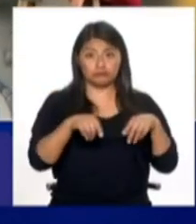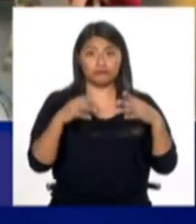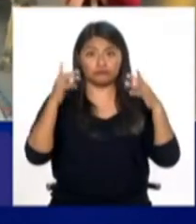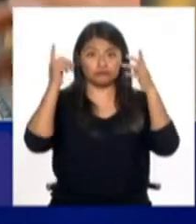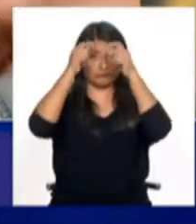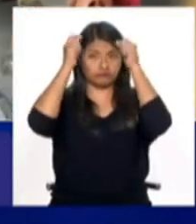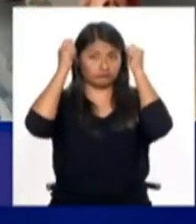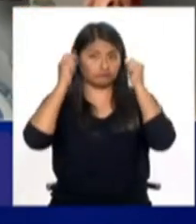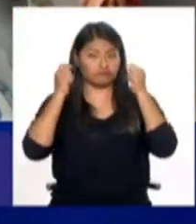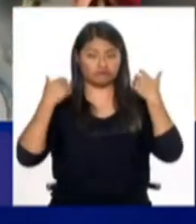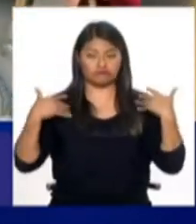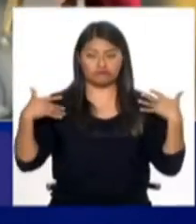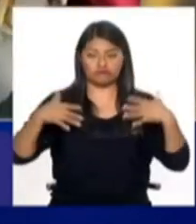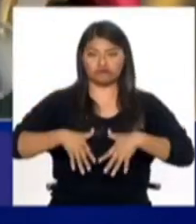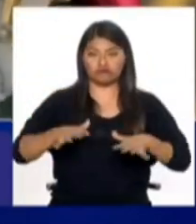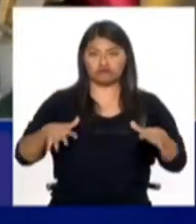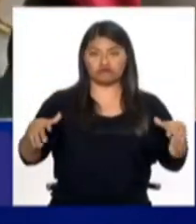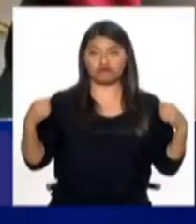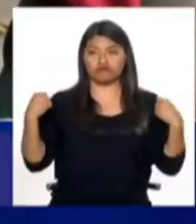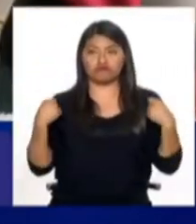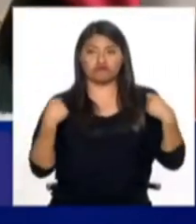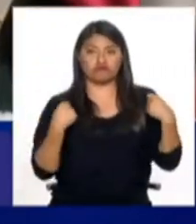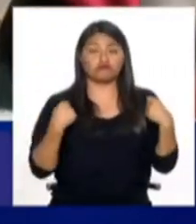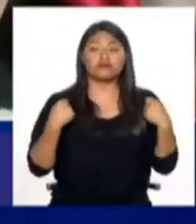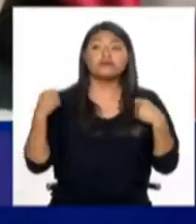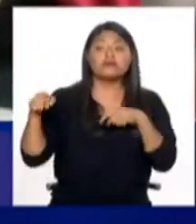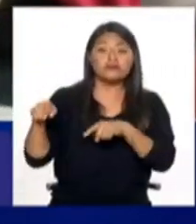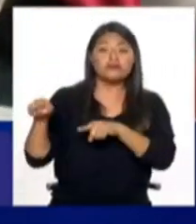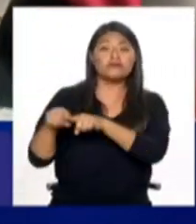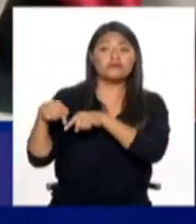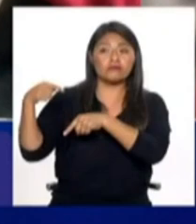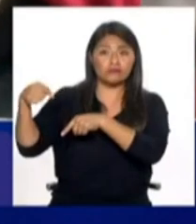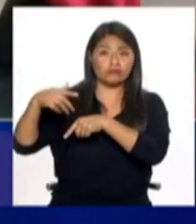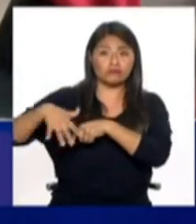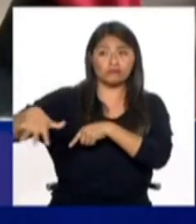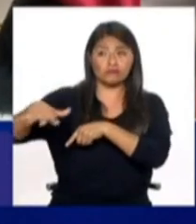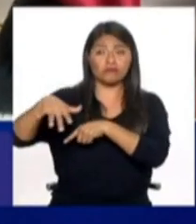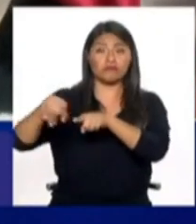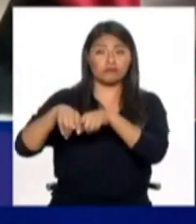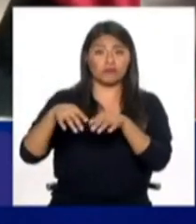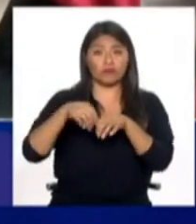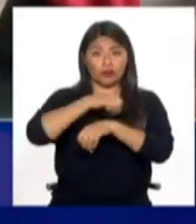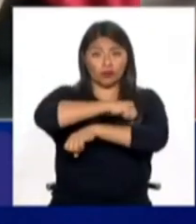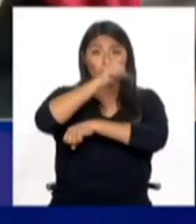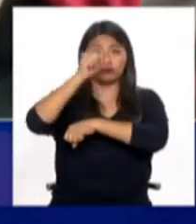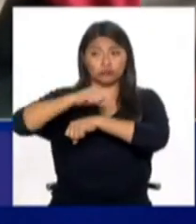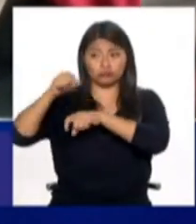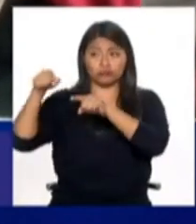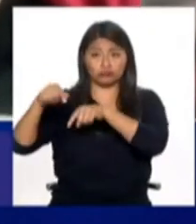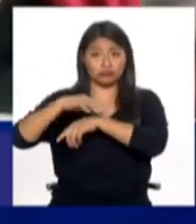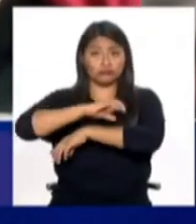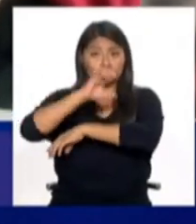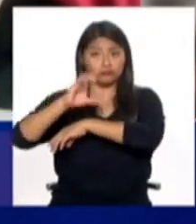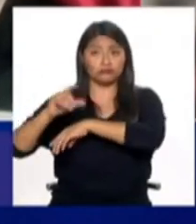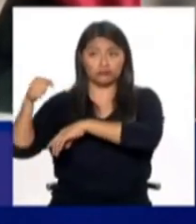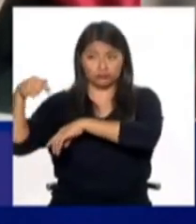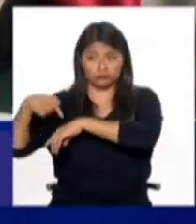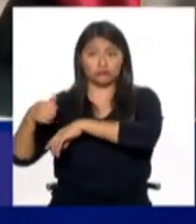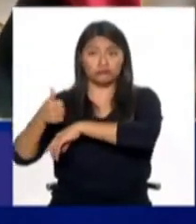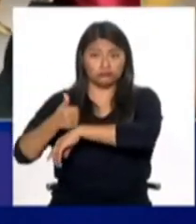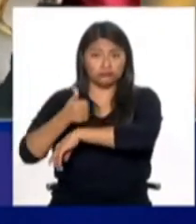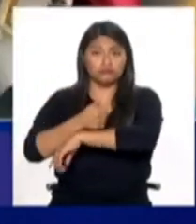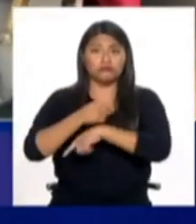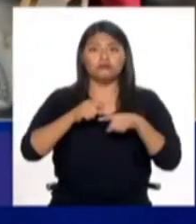No solamente las personas andinas e indígenas están en la parte sierra de nuestro país, están en la costa, están en zonas